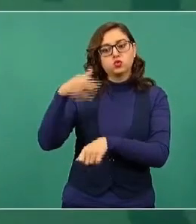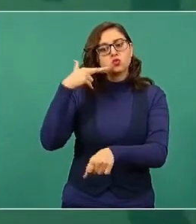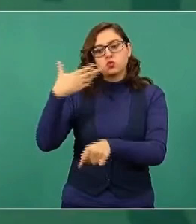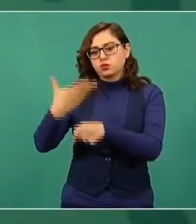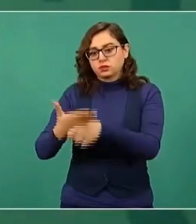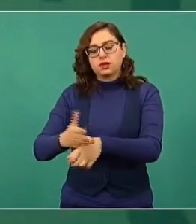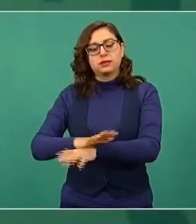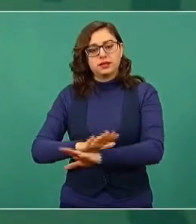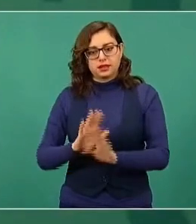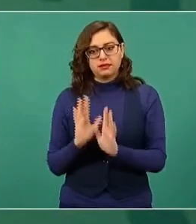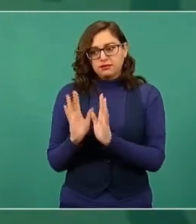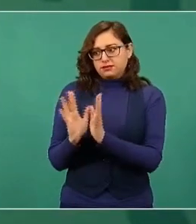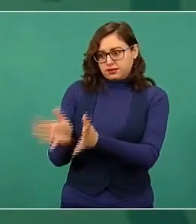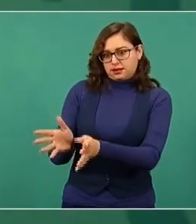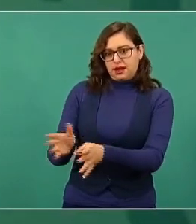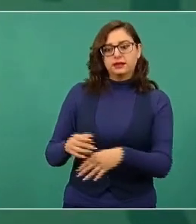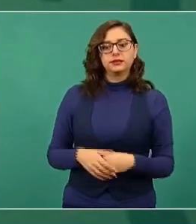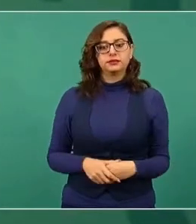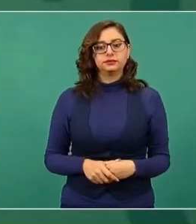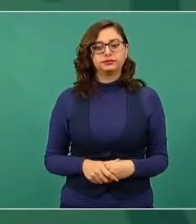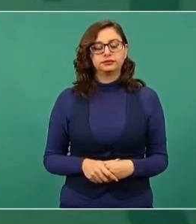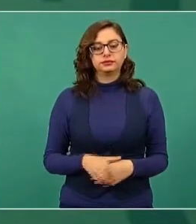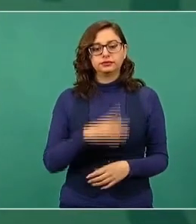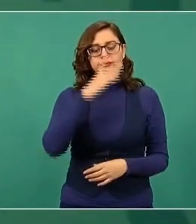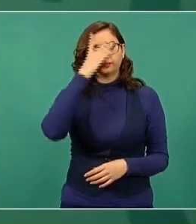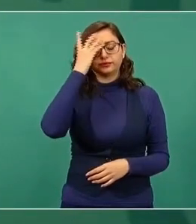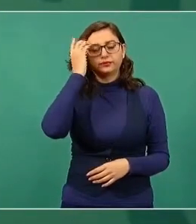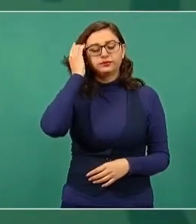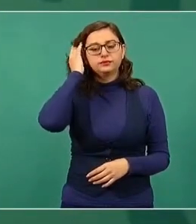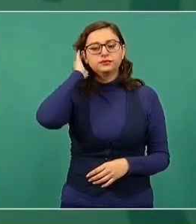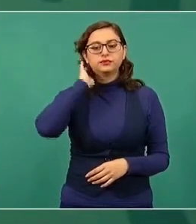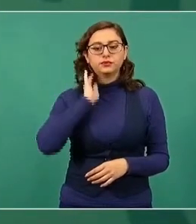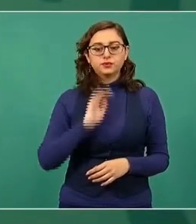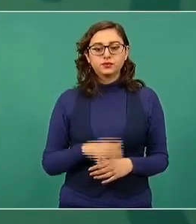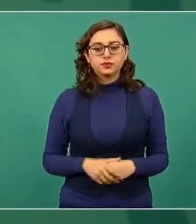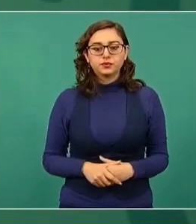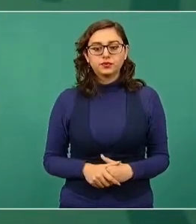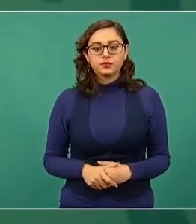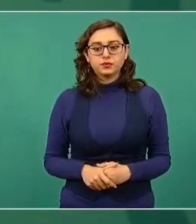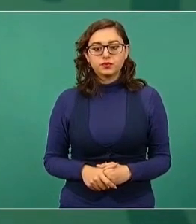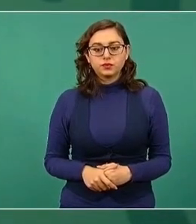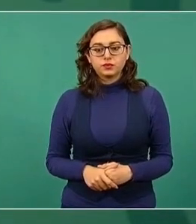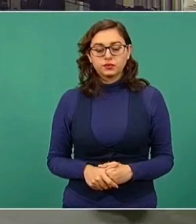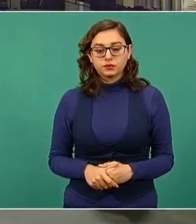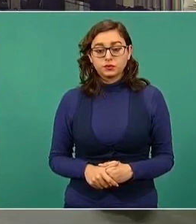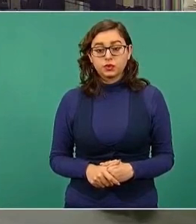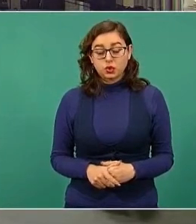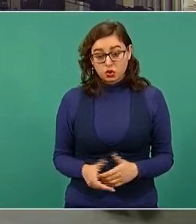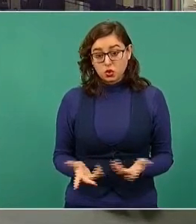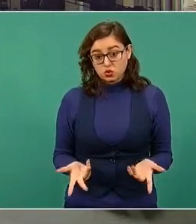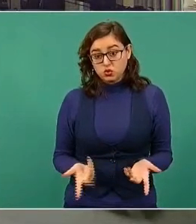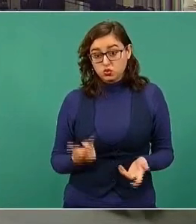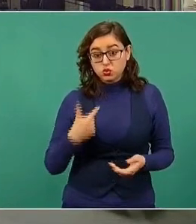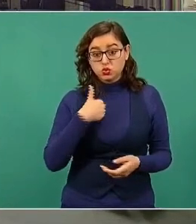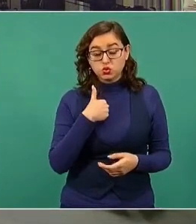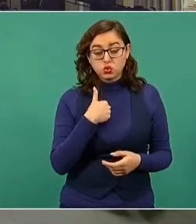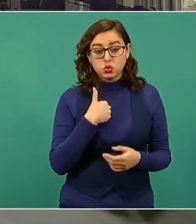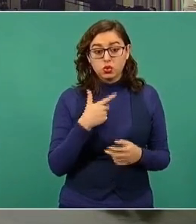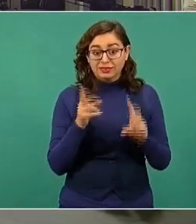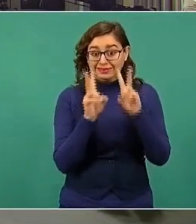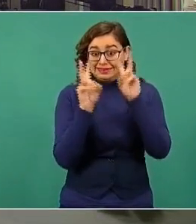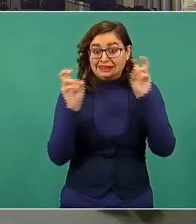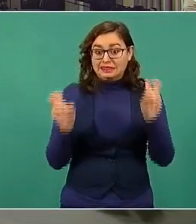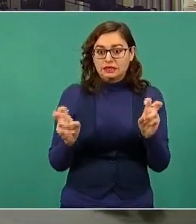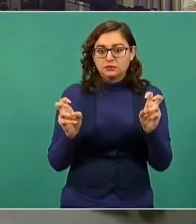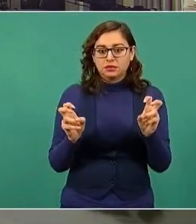me tocó esto porque sentí que era importante que se